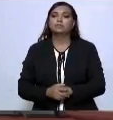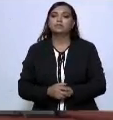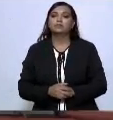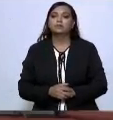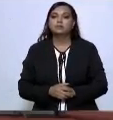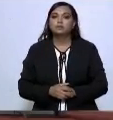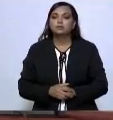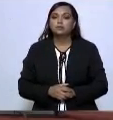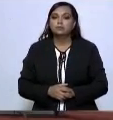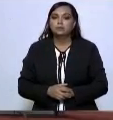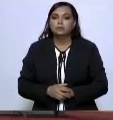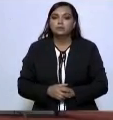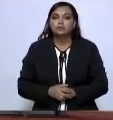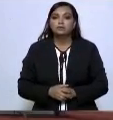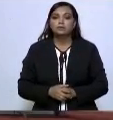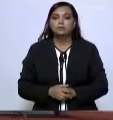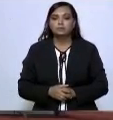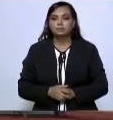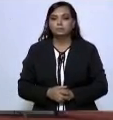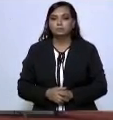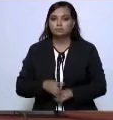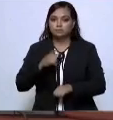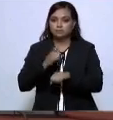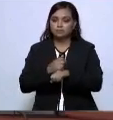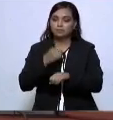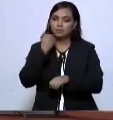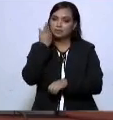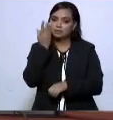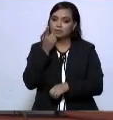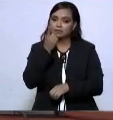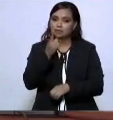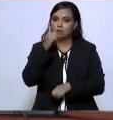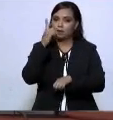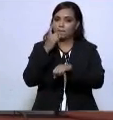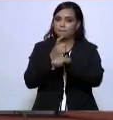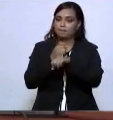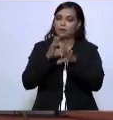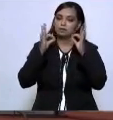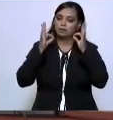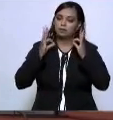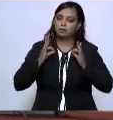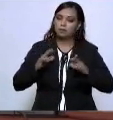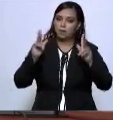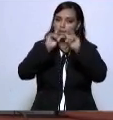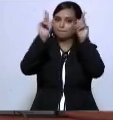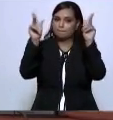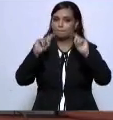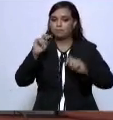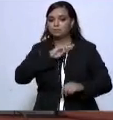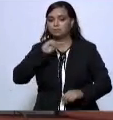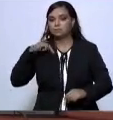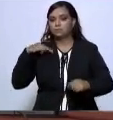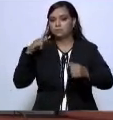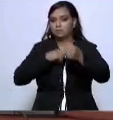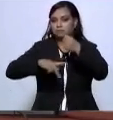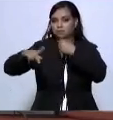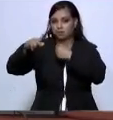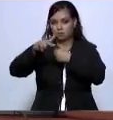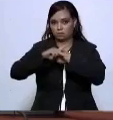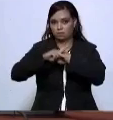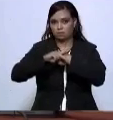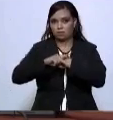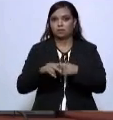por encima la encomienda de la pacificación de nuestro país y